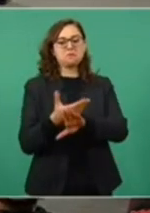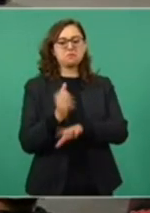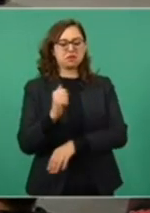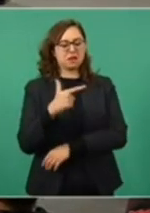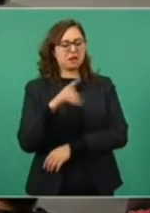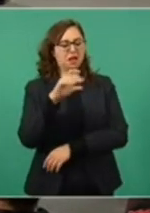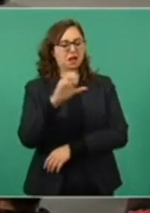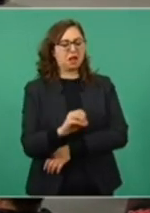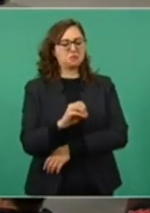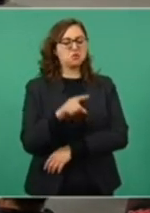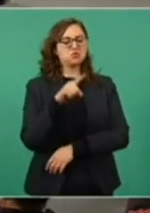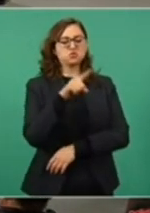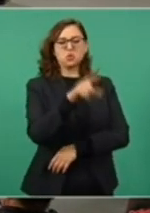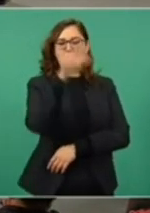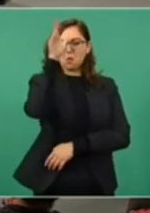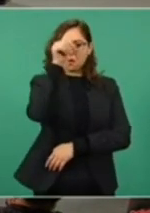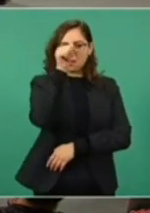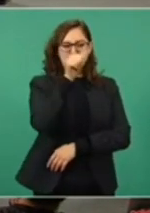Ese es el Universal.